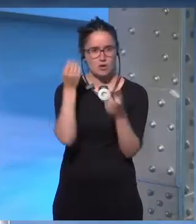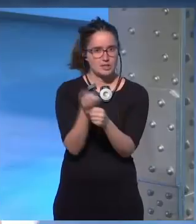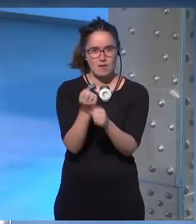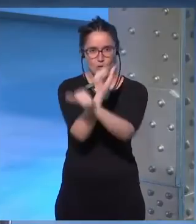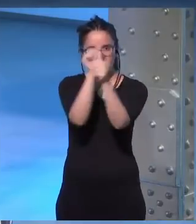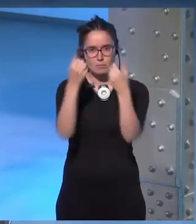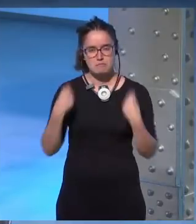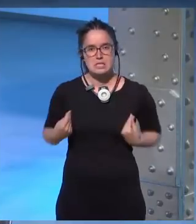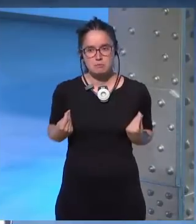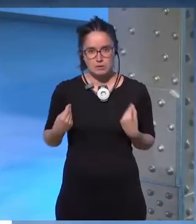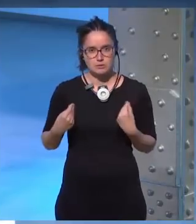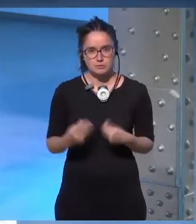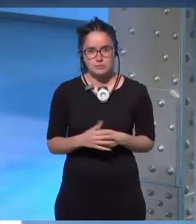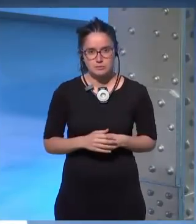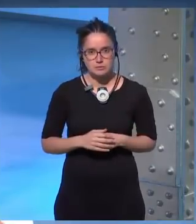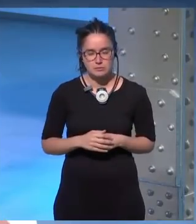igual